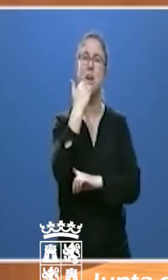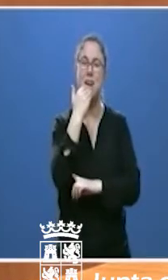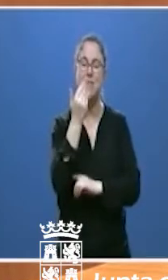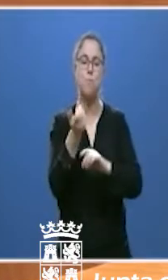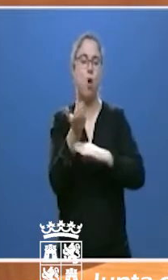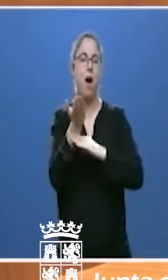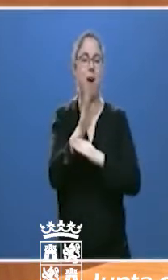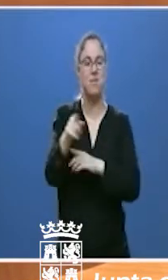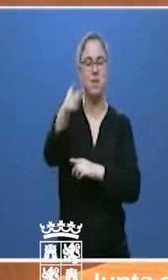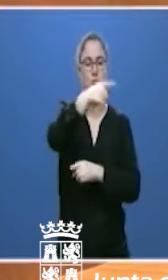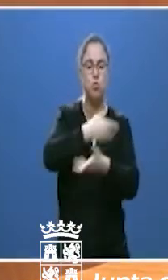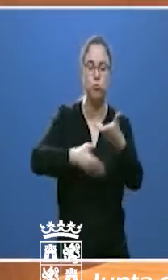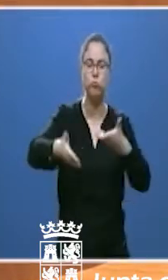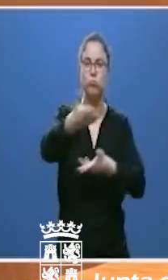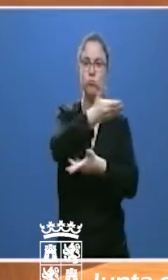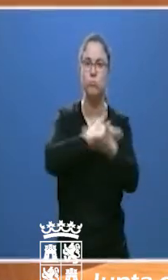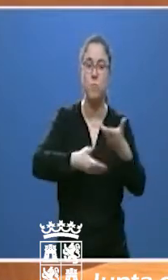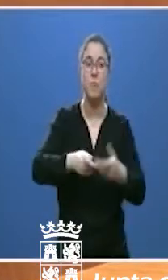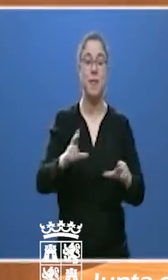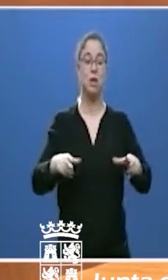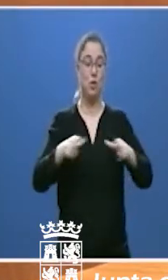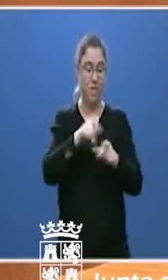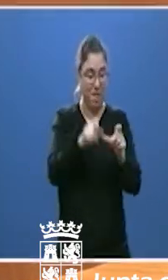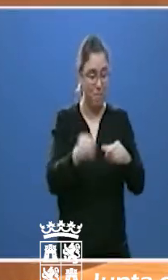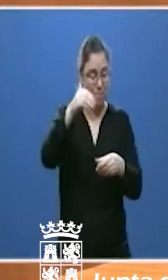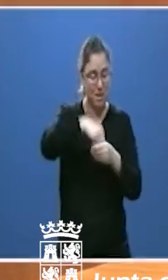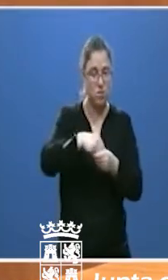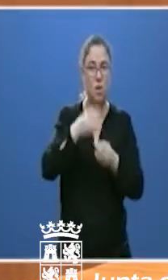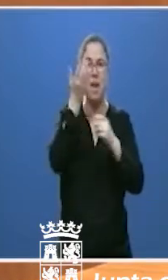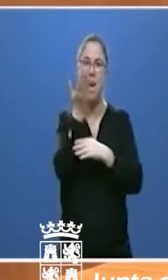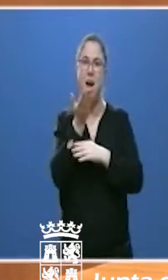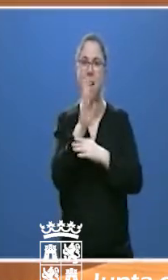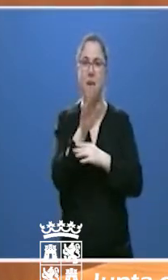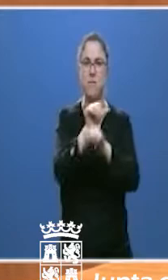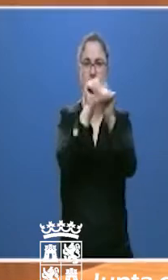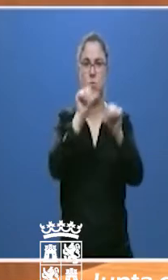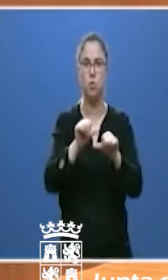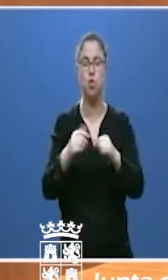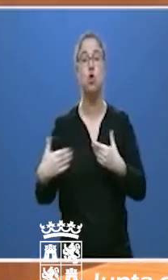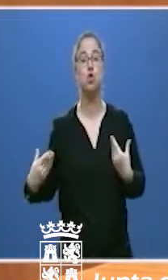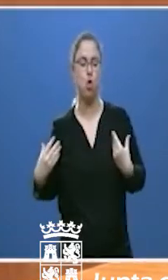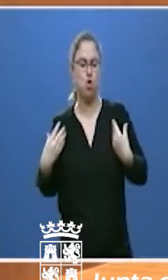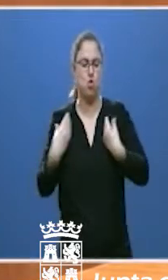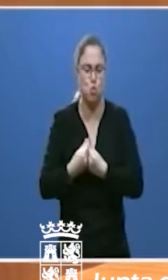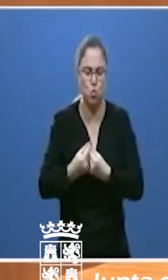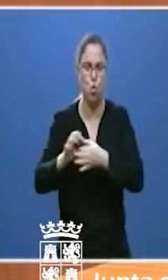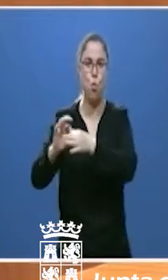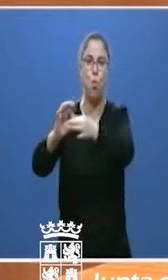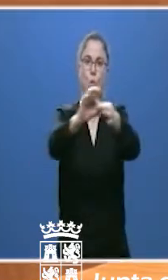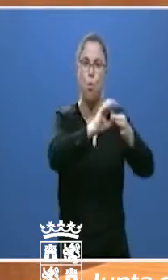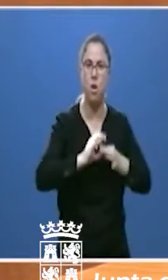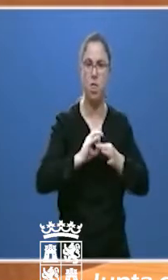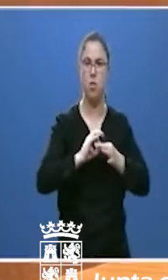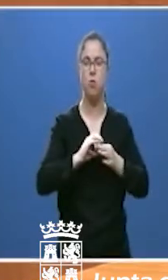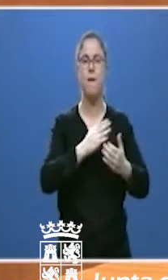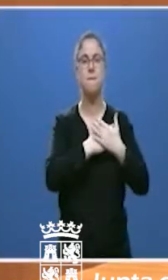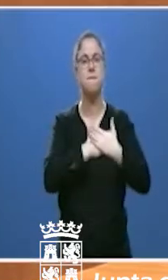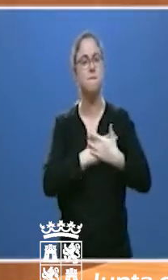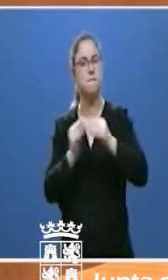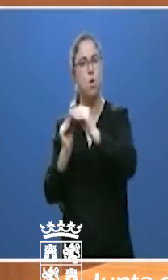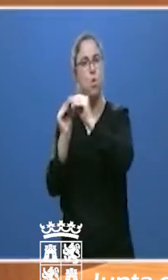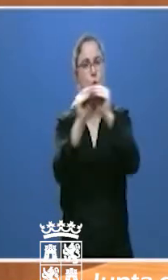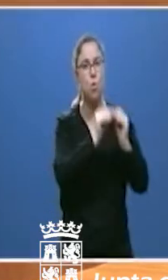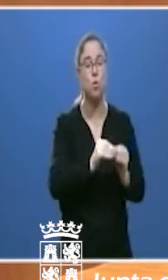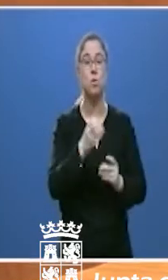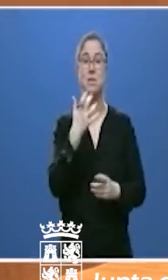de actitudes de las personas que forman esa sociedad. Todos a una, integrando voluntades. Todos